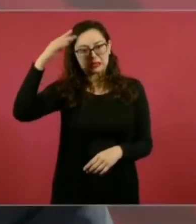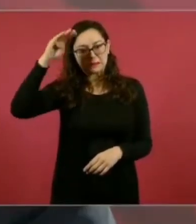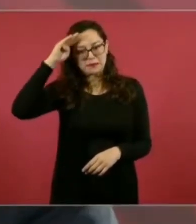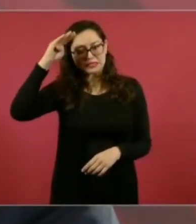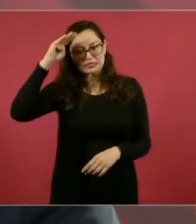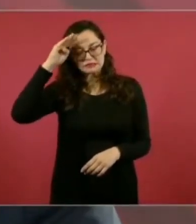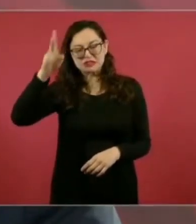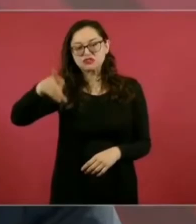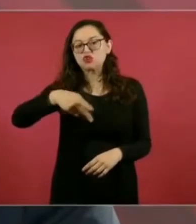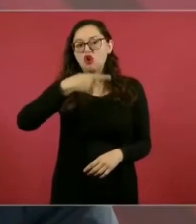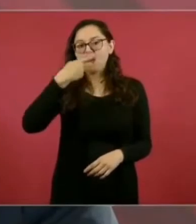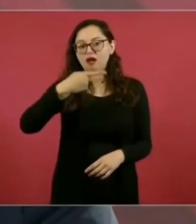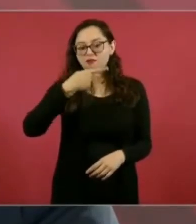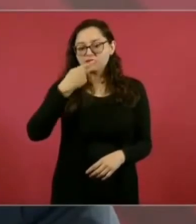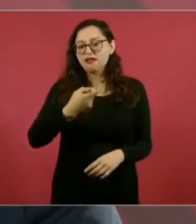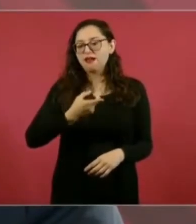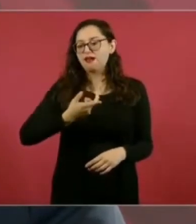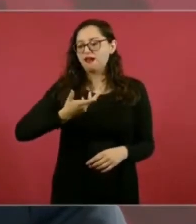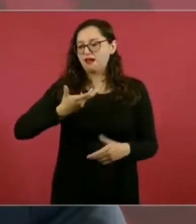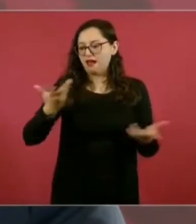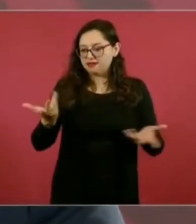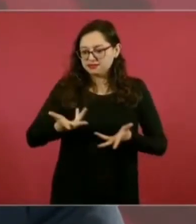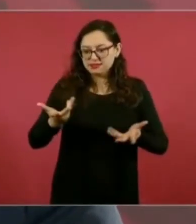íntegra, honesta,